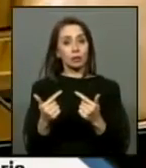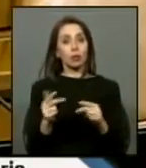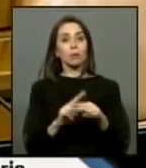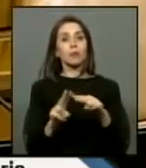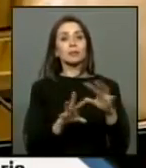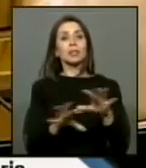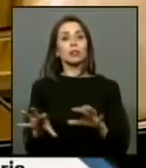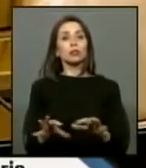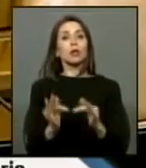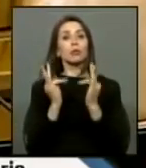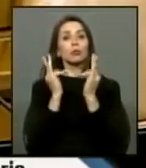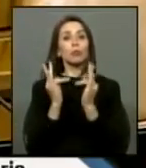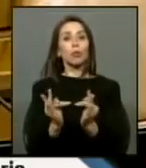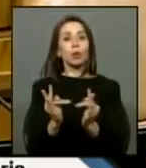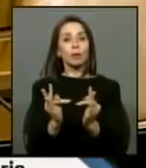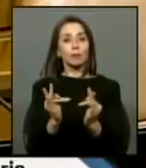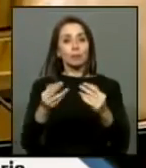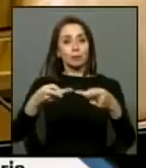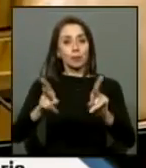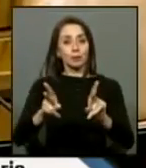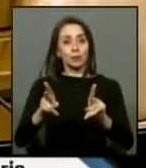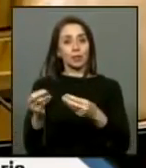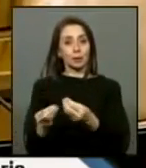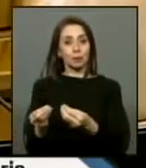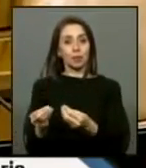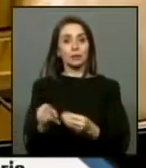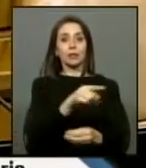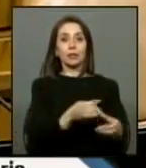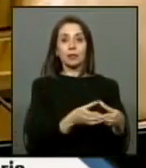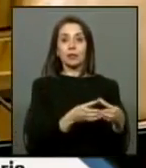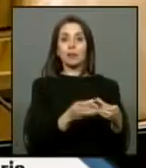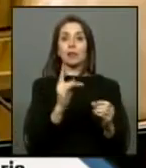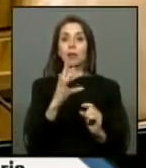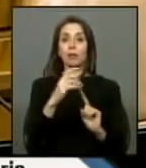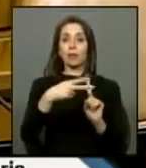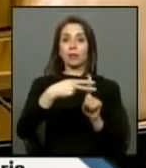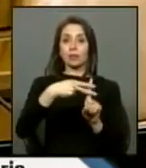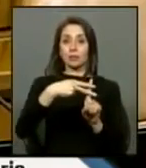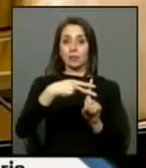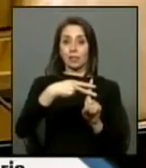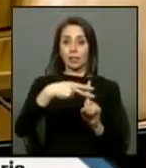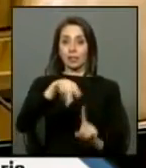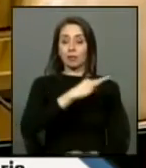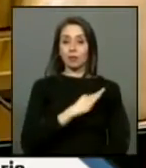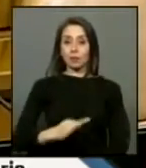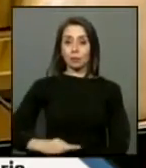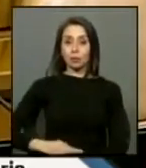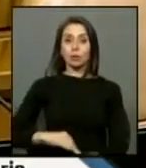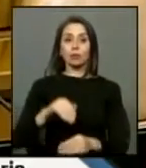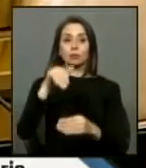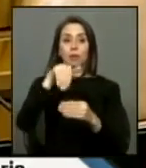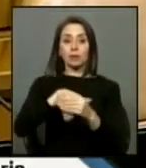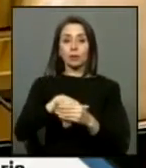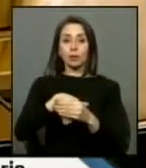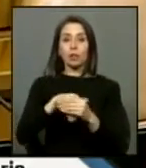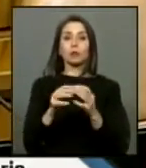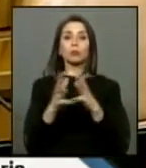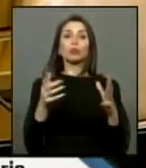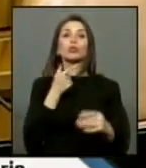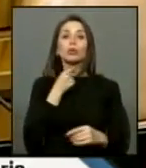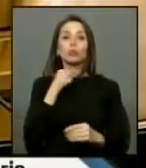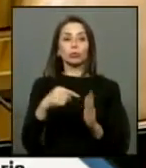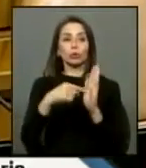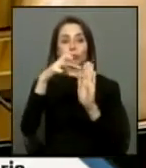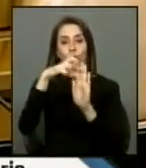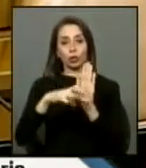acciones que nunca más permitan que esto ocurra la bancada de la democracia cristiana va a concurrir a votar con mucho gusto este